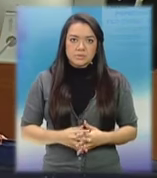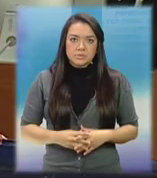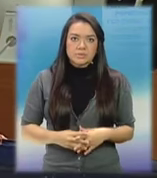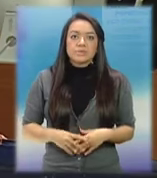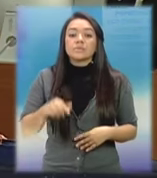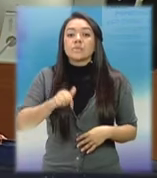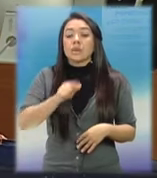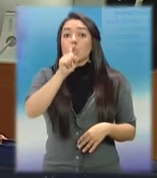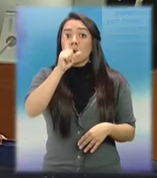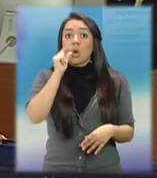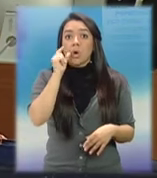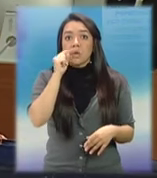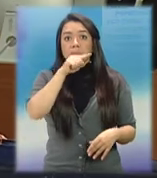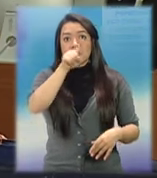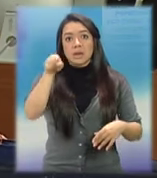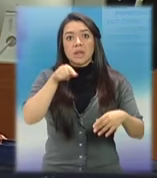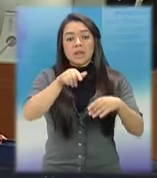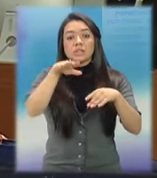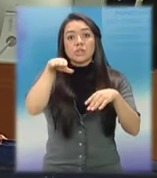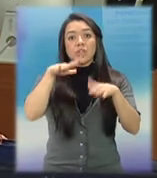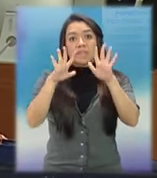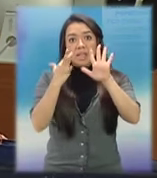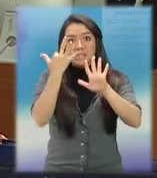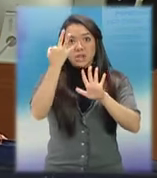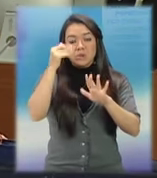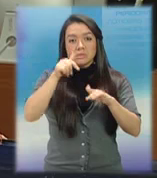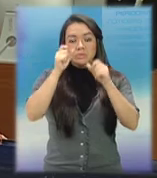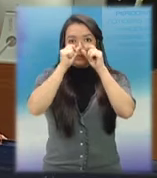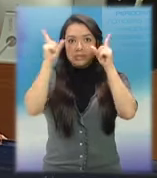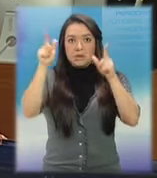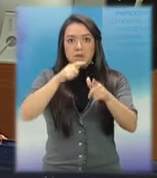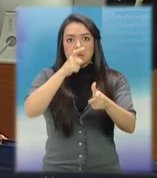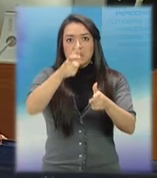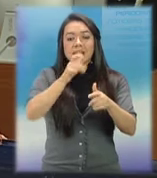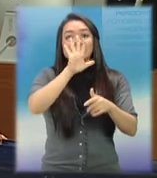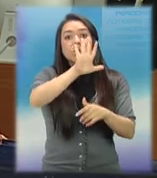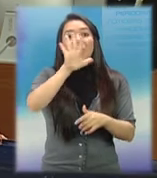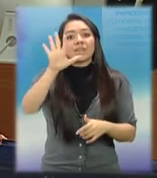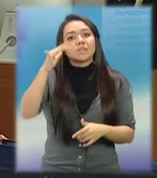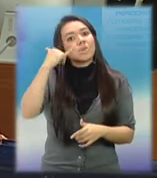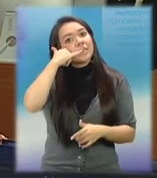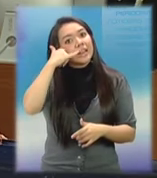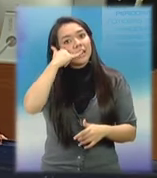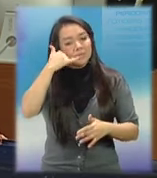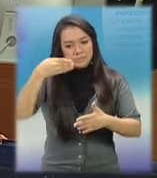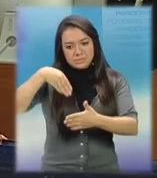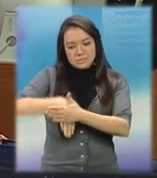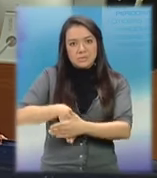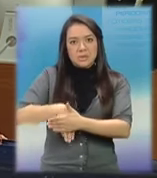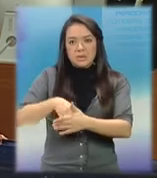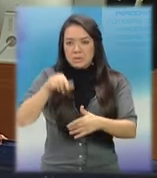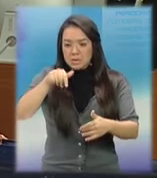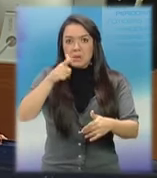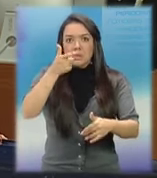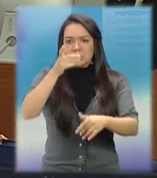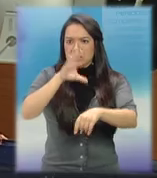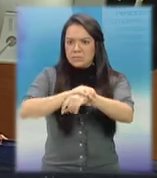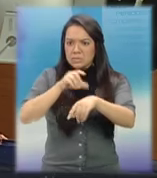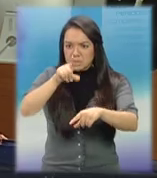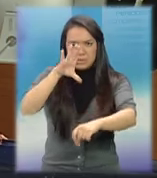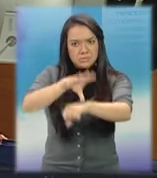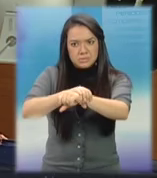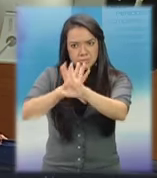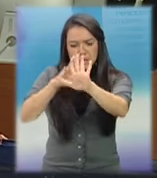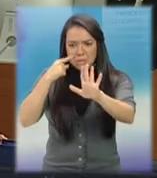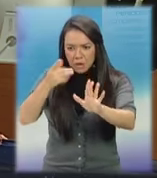Un hombre lapidado en la zona 18 y un supuesto ladrón sorprendido con 55 teléfonos celulares robados son algunos de los